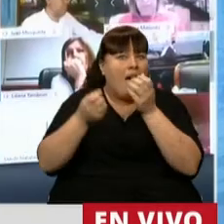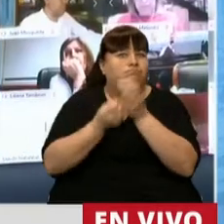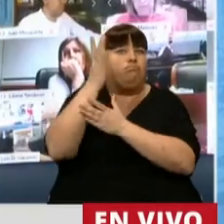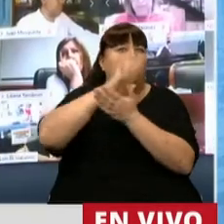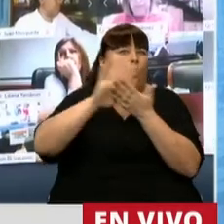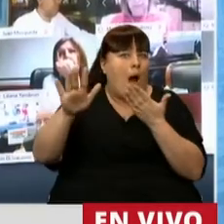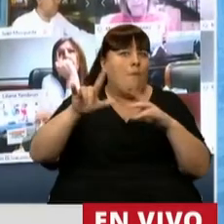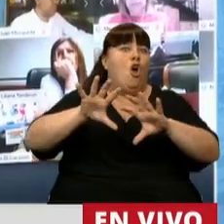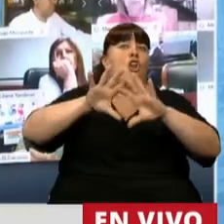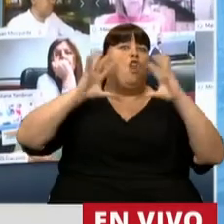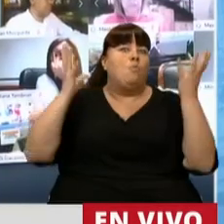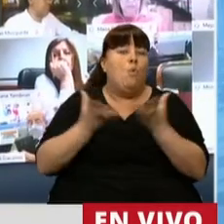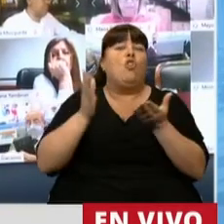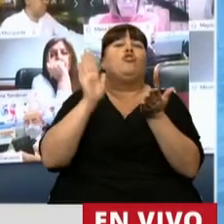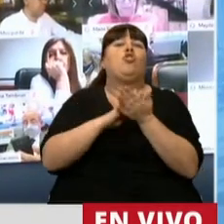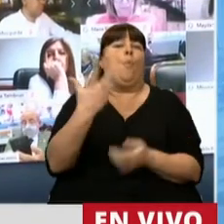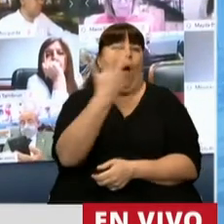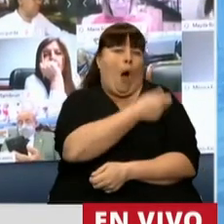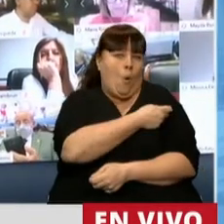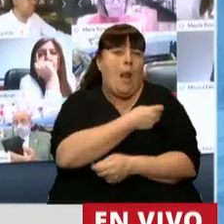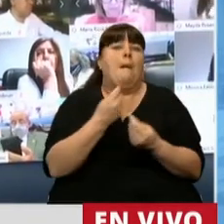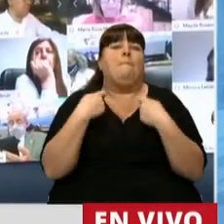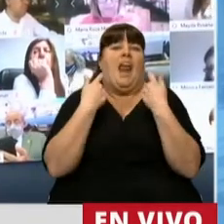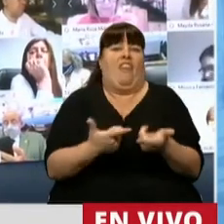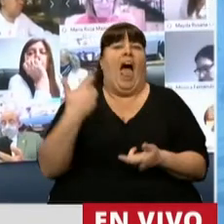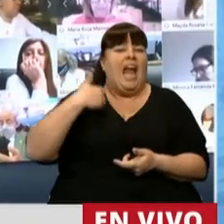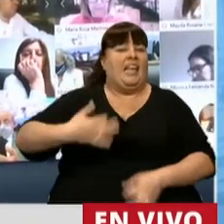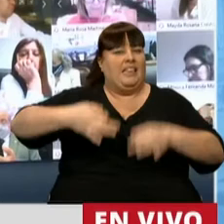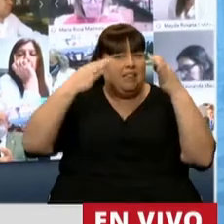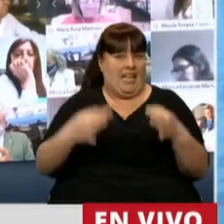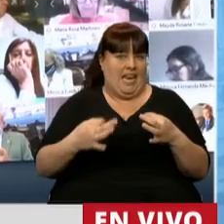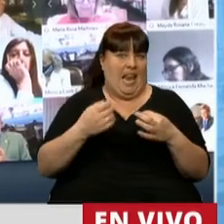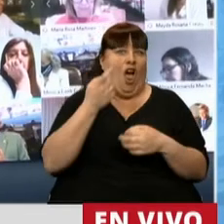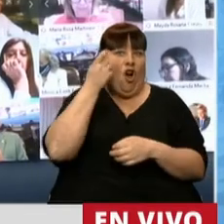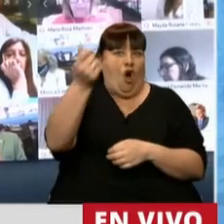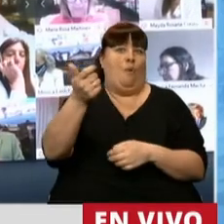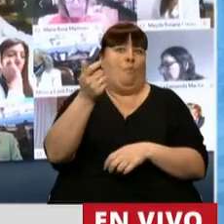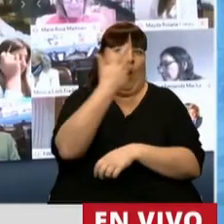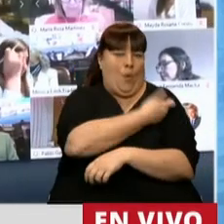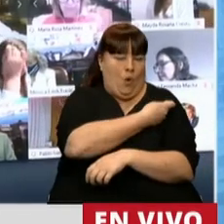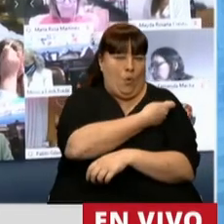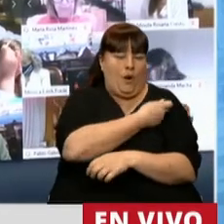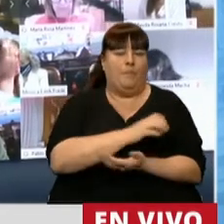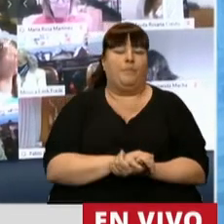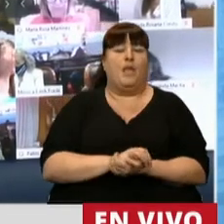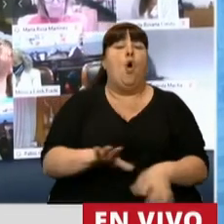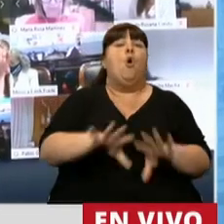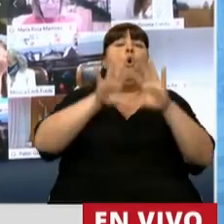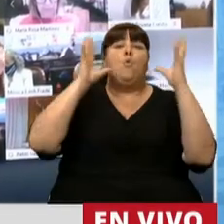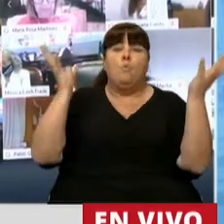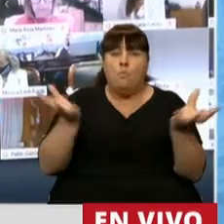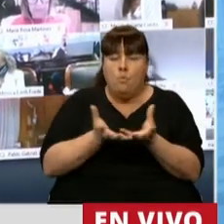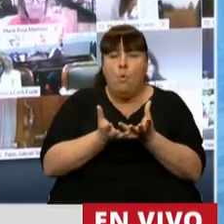se está generando internacional sobre la vacuna para garantizarle a la Argentina su acceso oportuno. El mundo